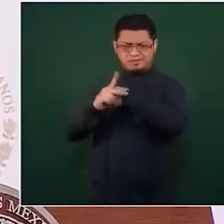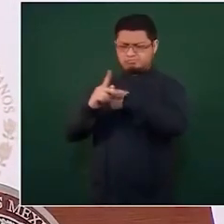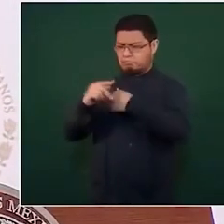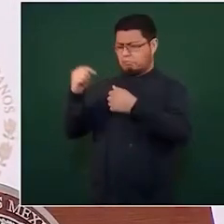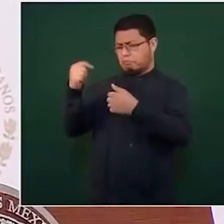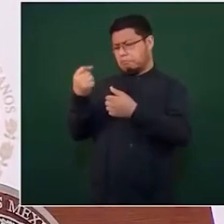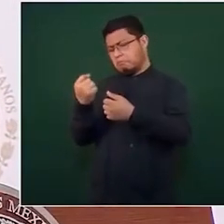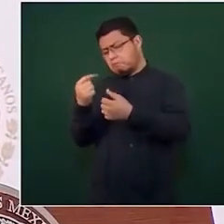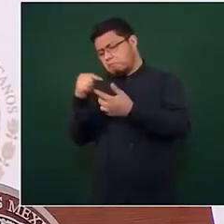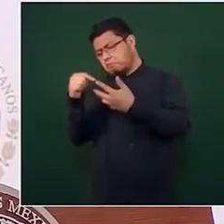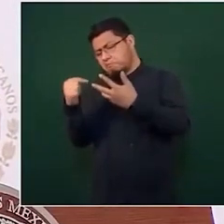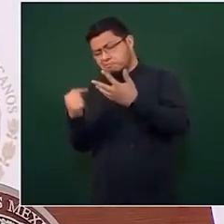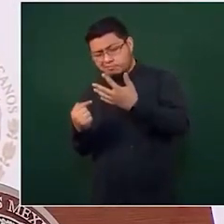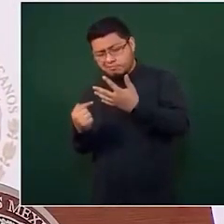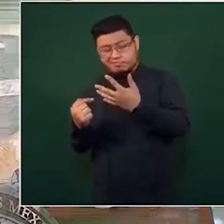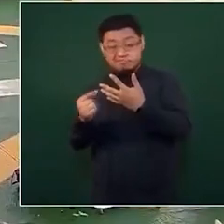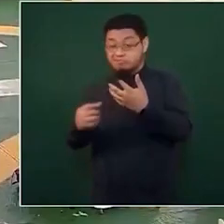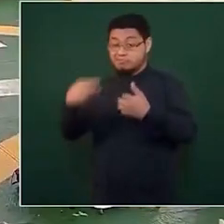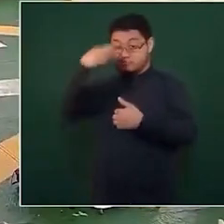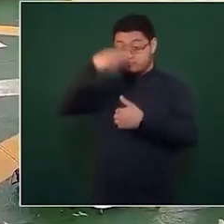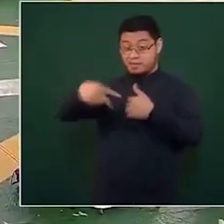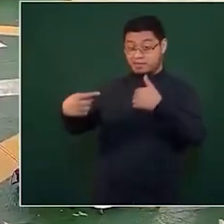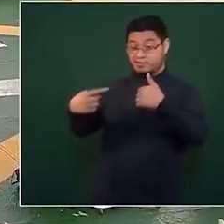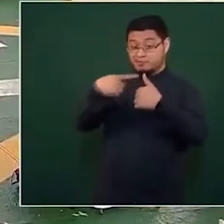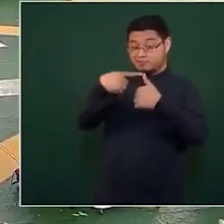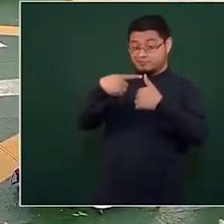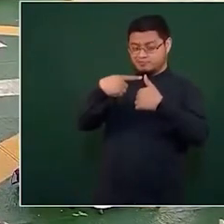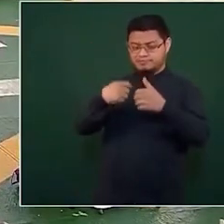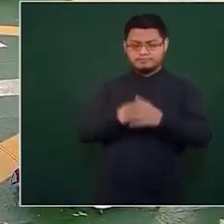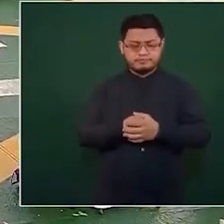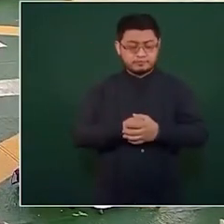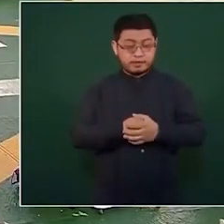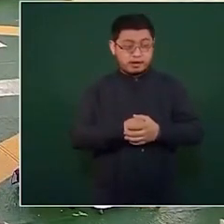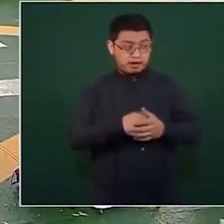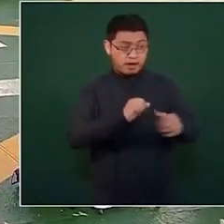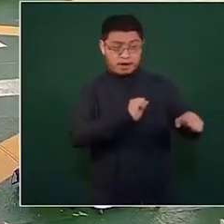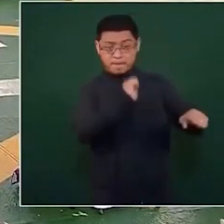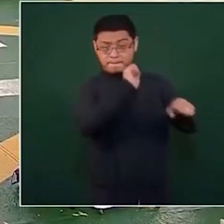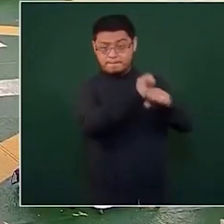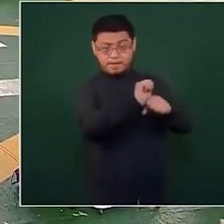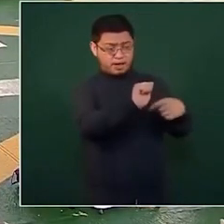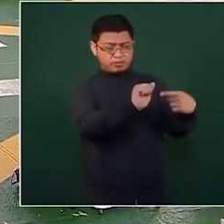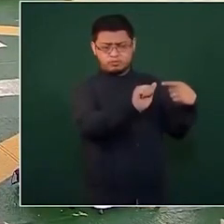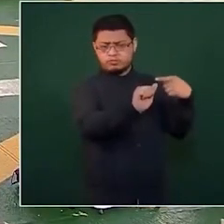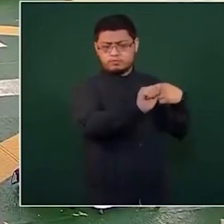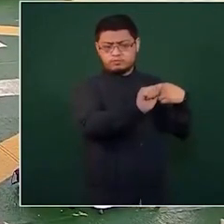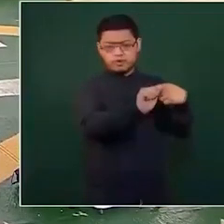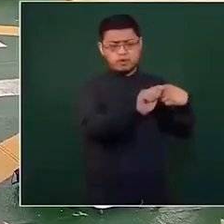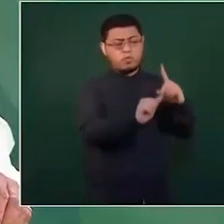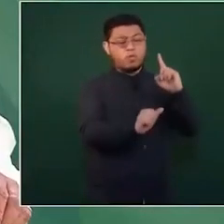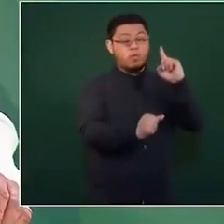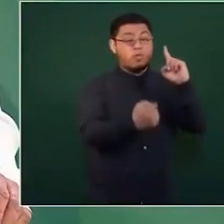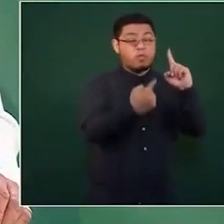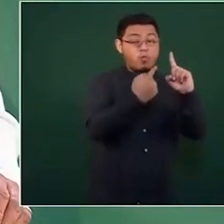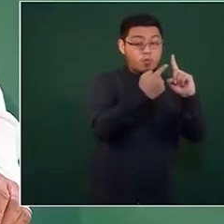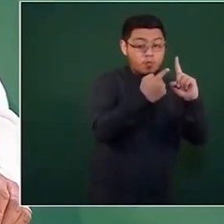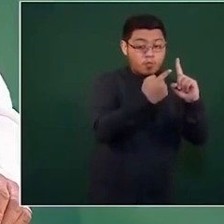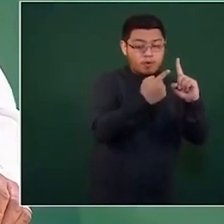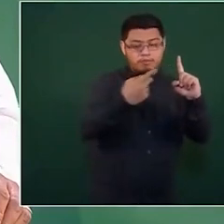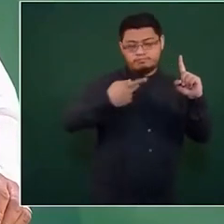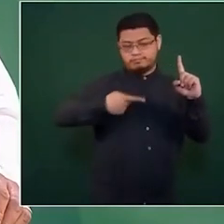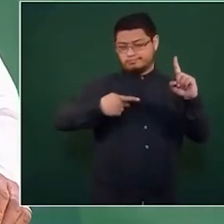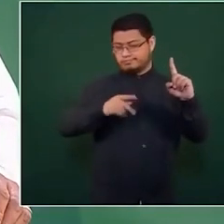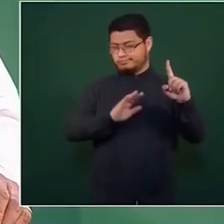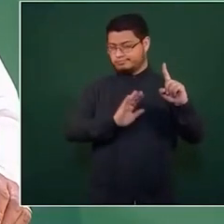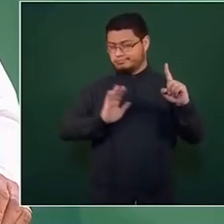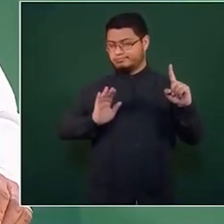digo que pues es una solicitud de amparo presentada por un ciudadano en el Estado de México y